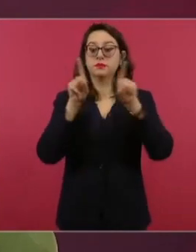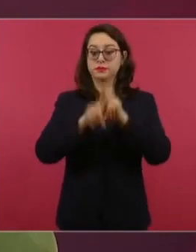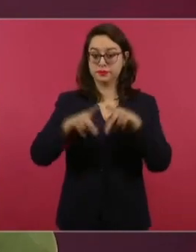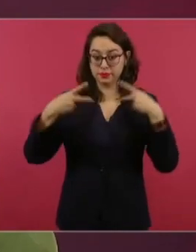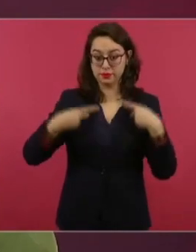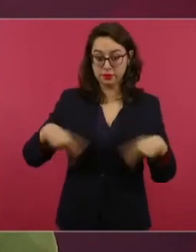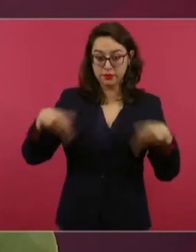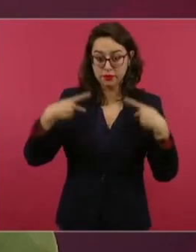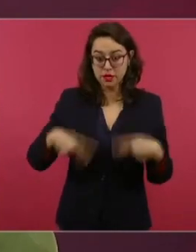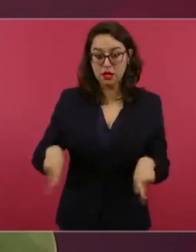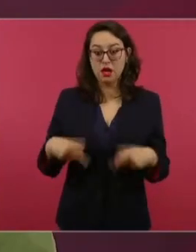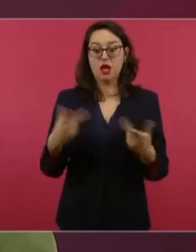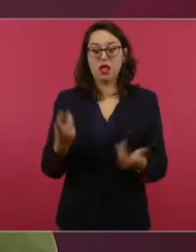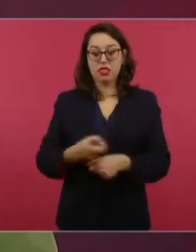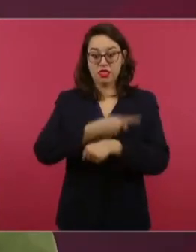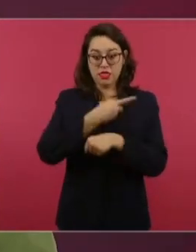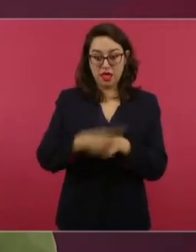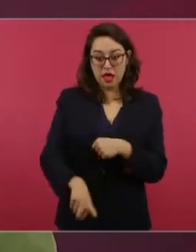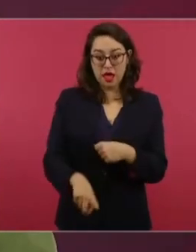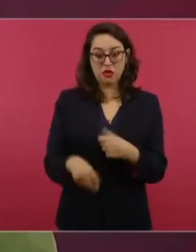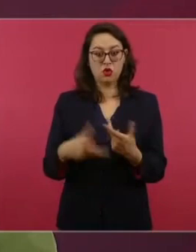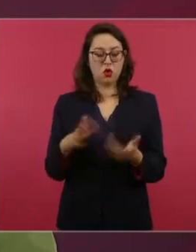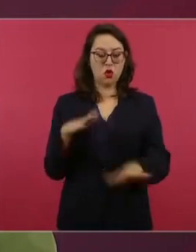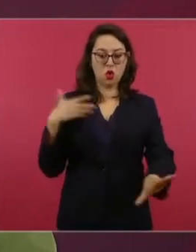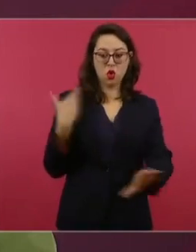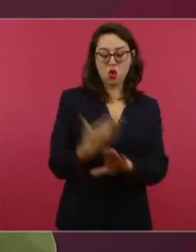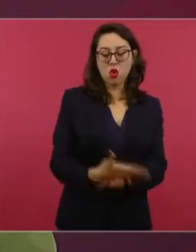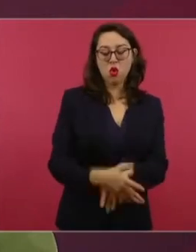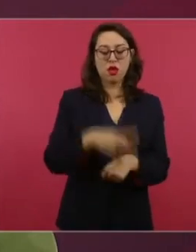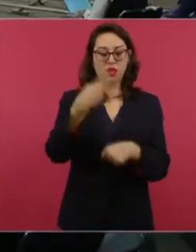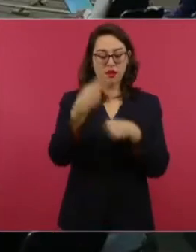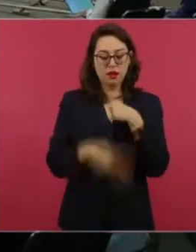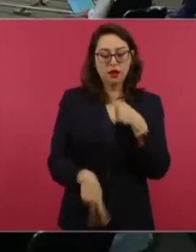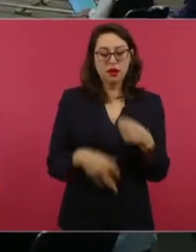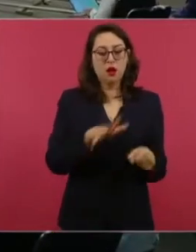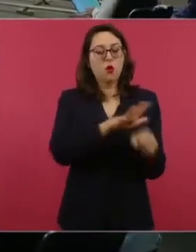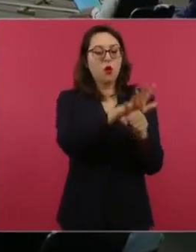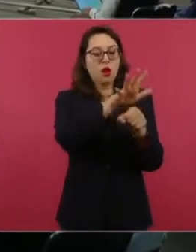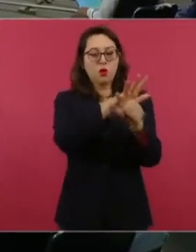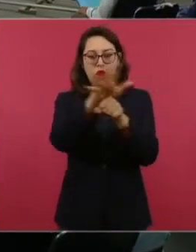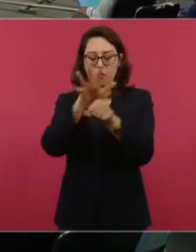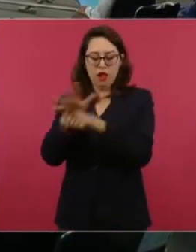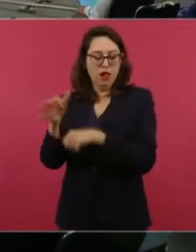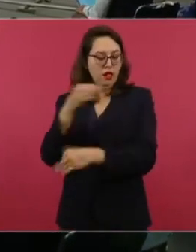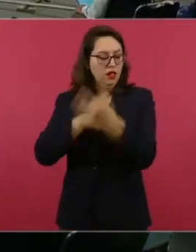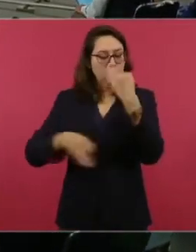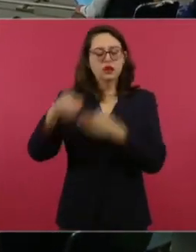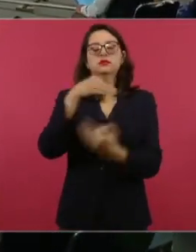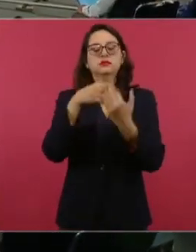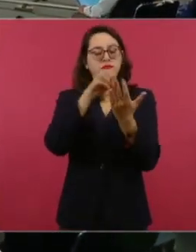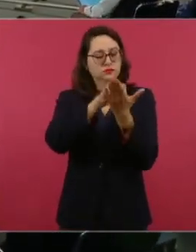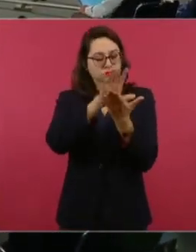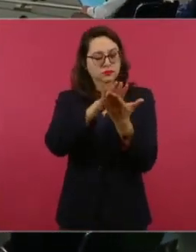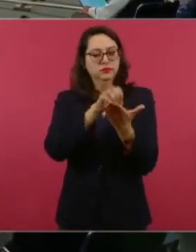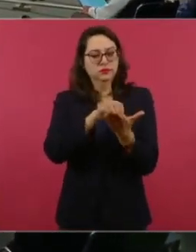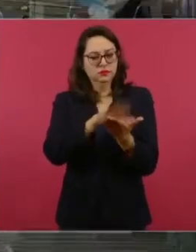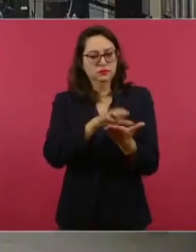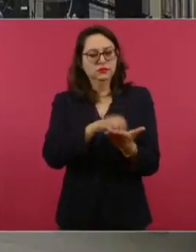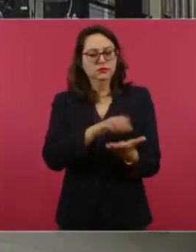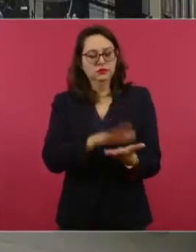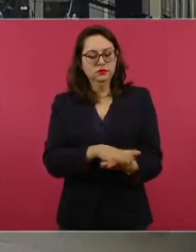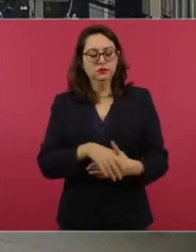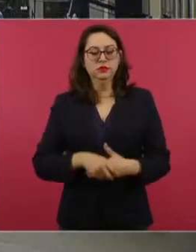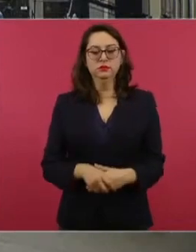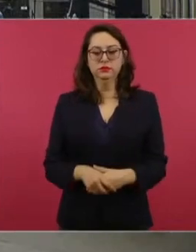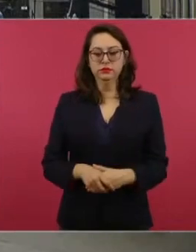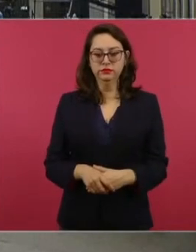han producido los eventos en los que se han utilizado estos artefactos. Esta